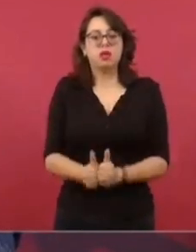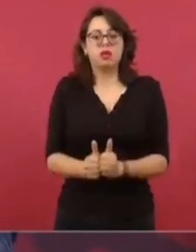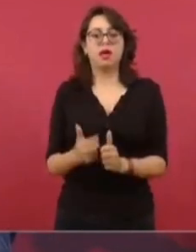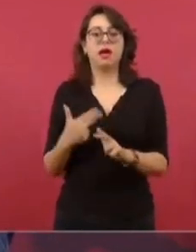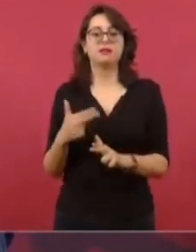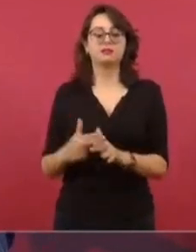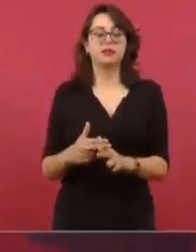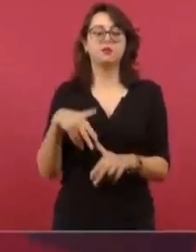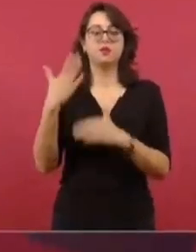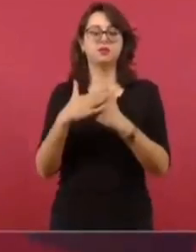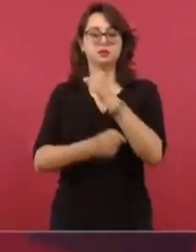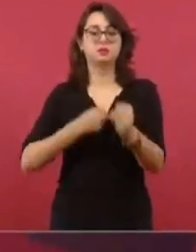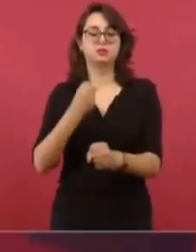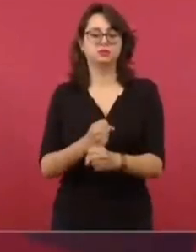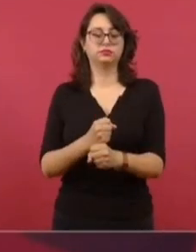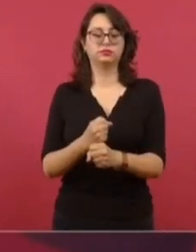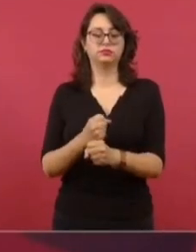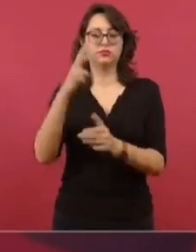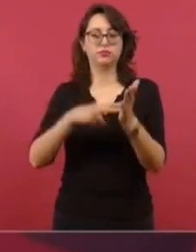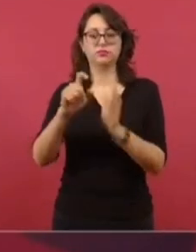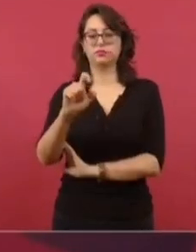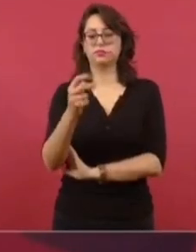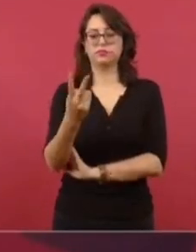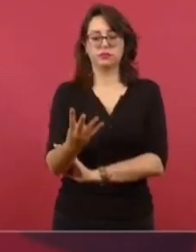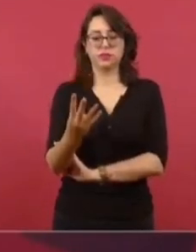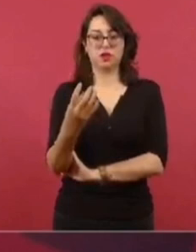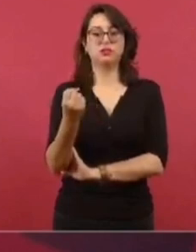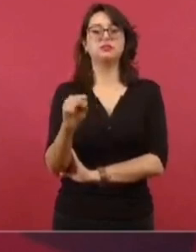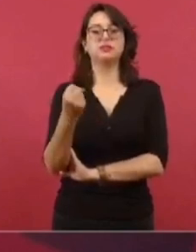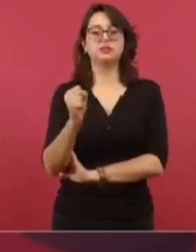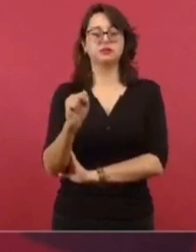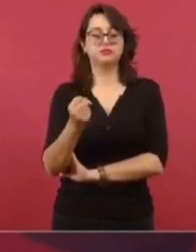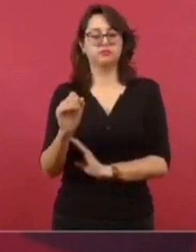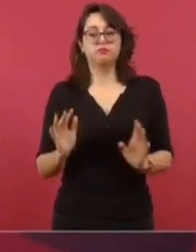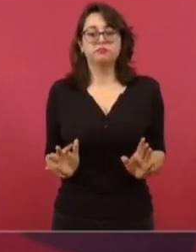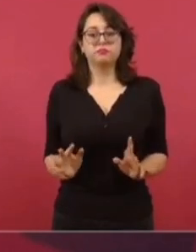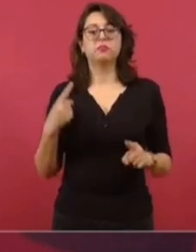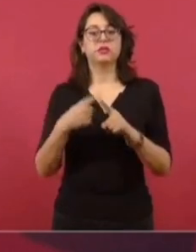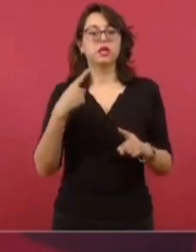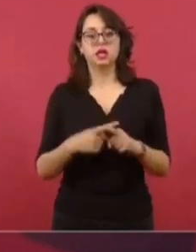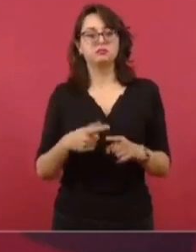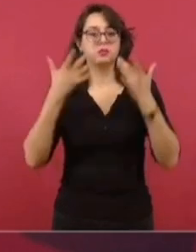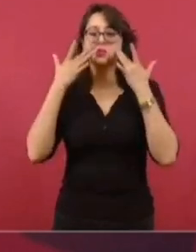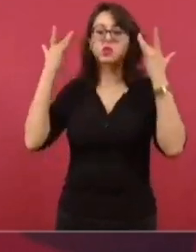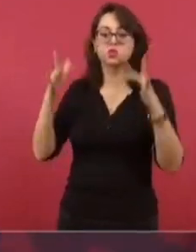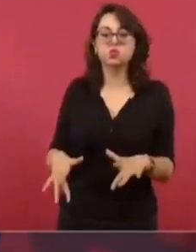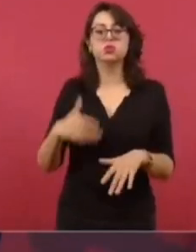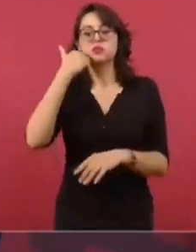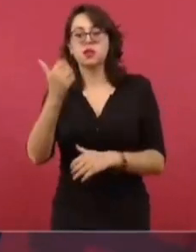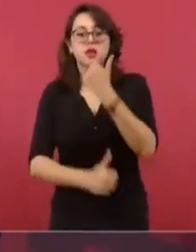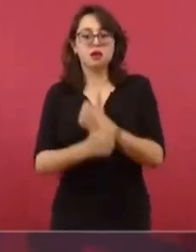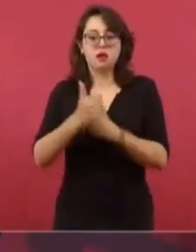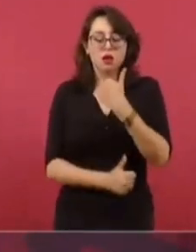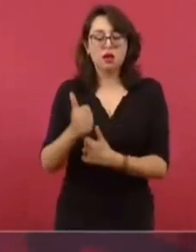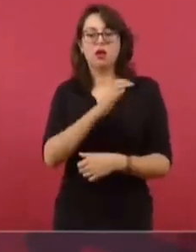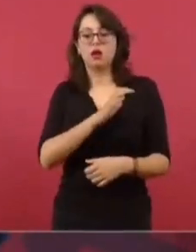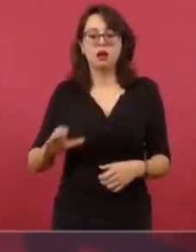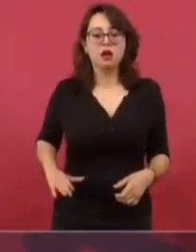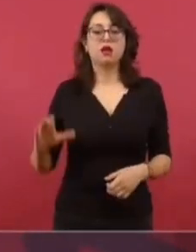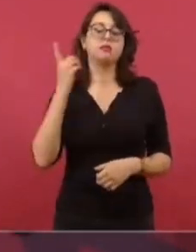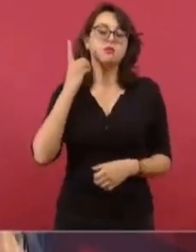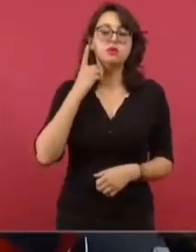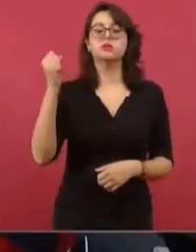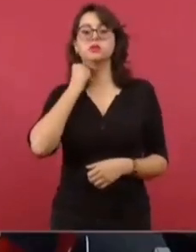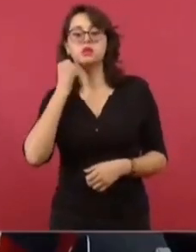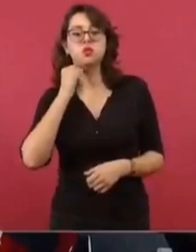de septiembre del año próximo. ¿Y quiénes van a participar como candidatos al Congreso o gubernaturas